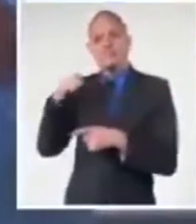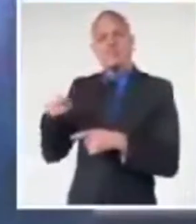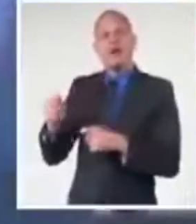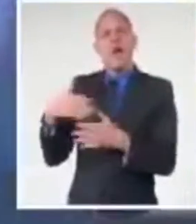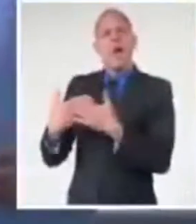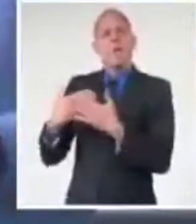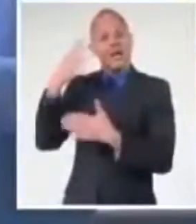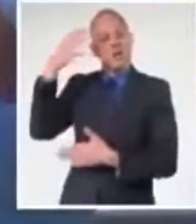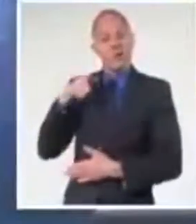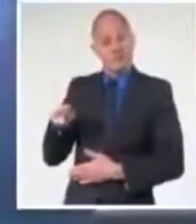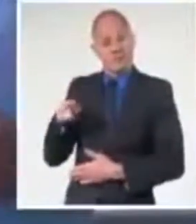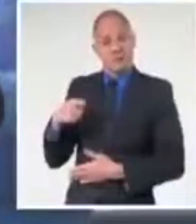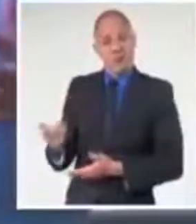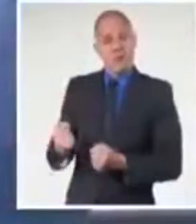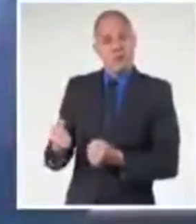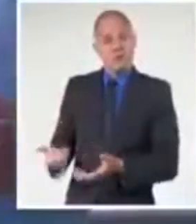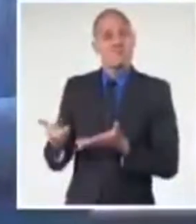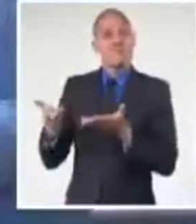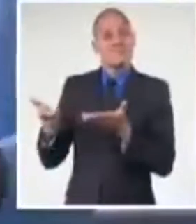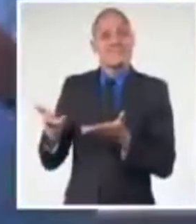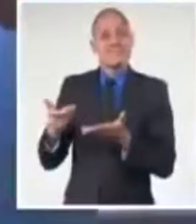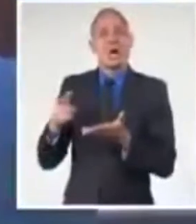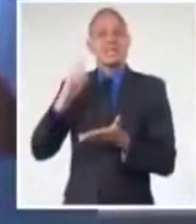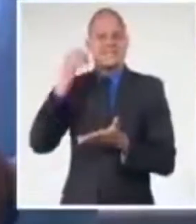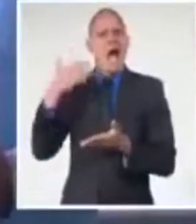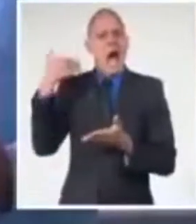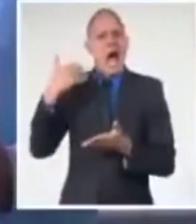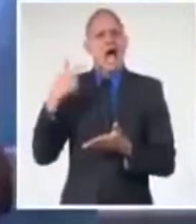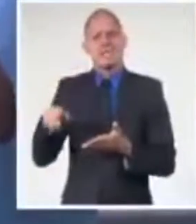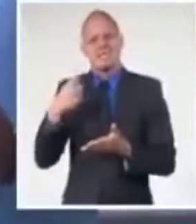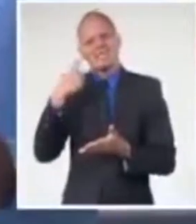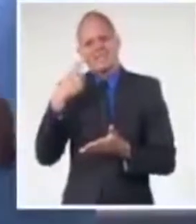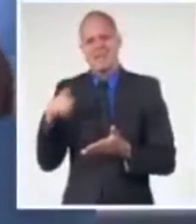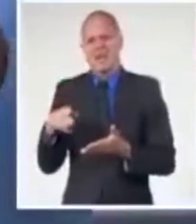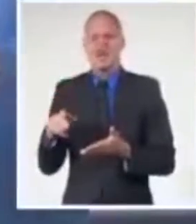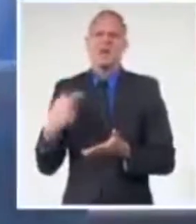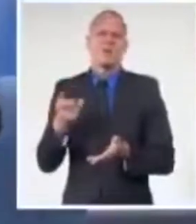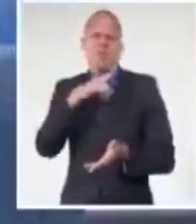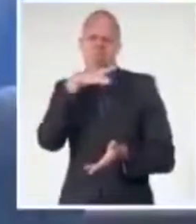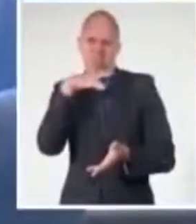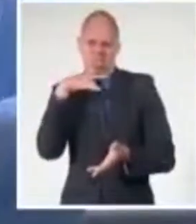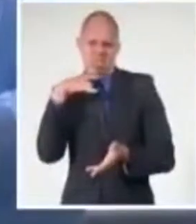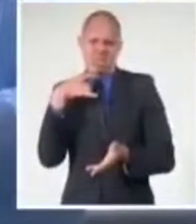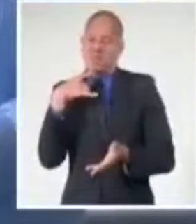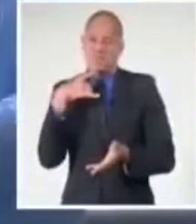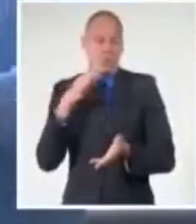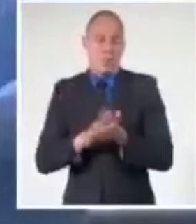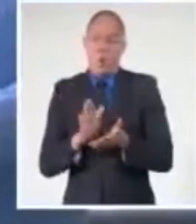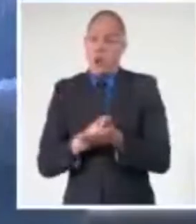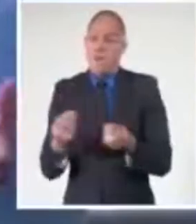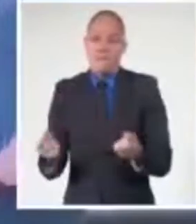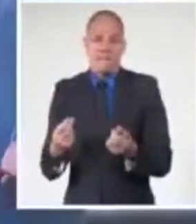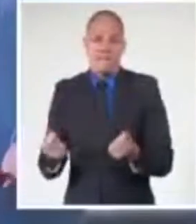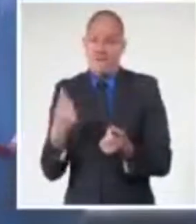para quitar trabas, buscar más autonomía, más flexibilidad, más responsabilidad de la dirección, más, acercar más la toma de la